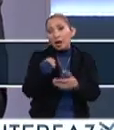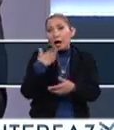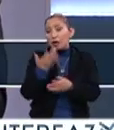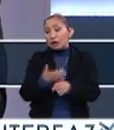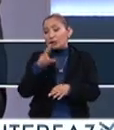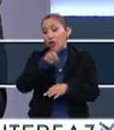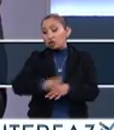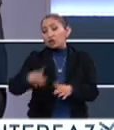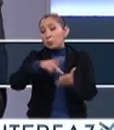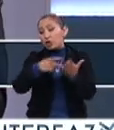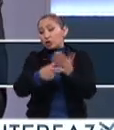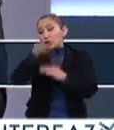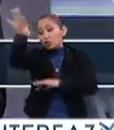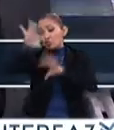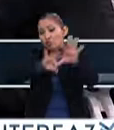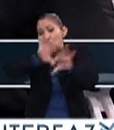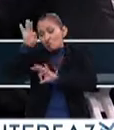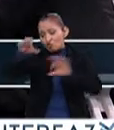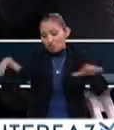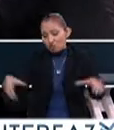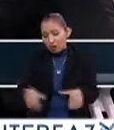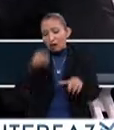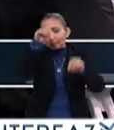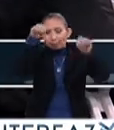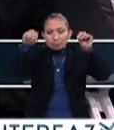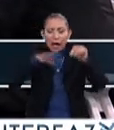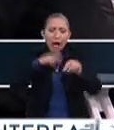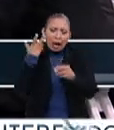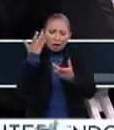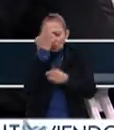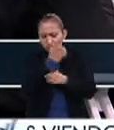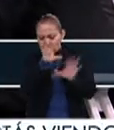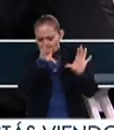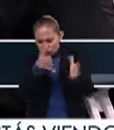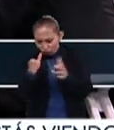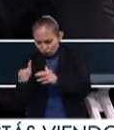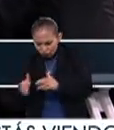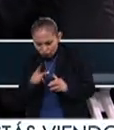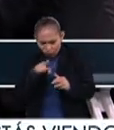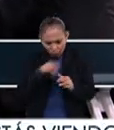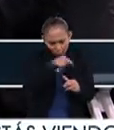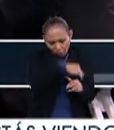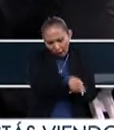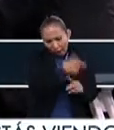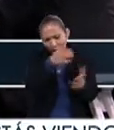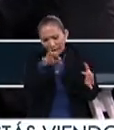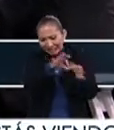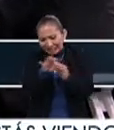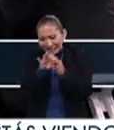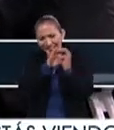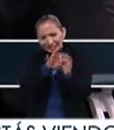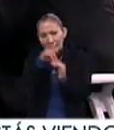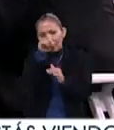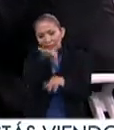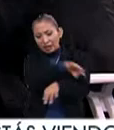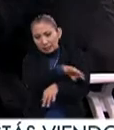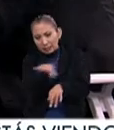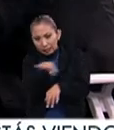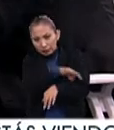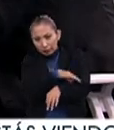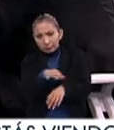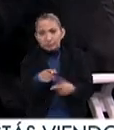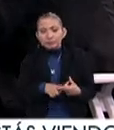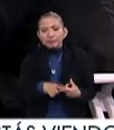200 proyectos seleccionados. Así tenemos criterios que a veces son como criterios que tienen afines al diseño